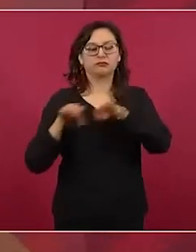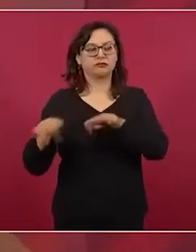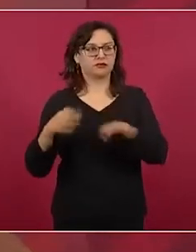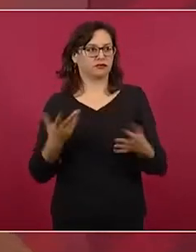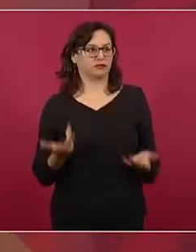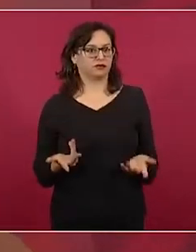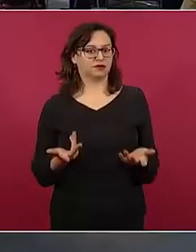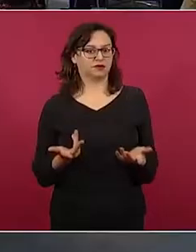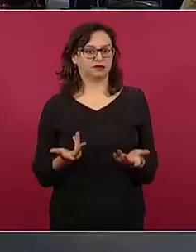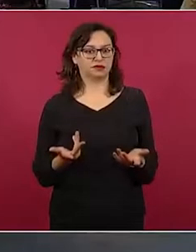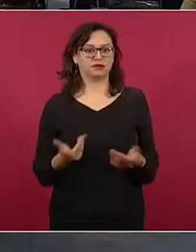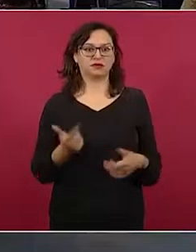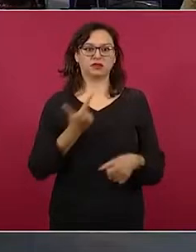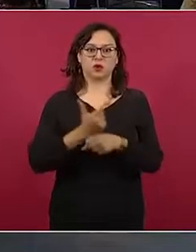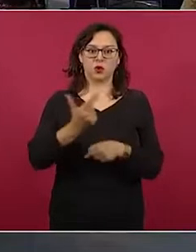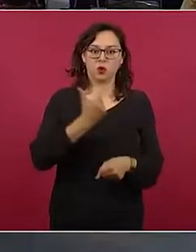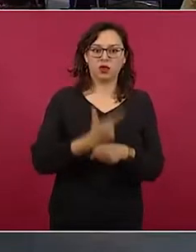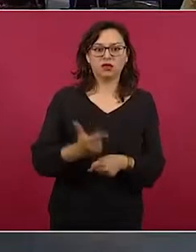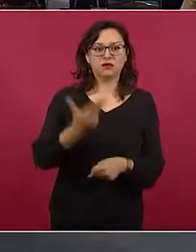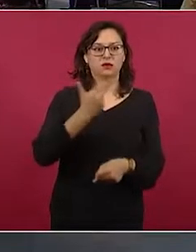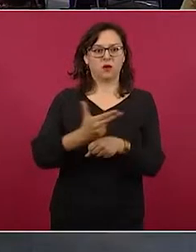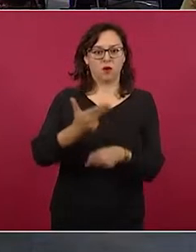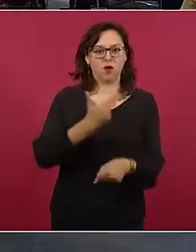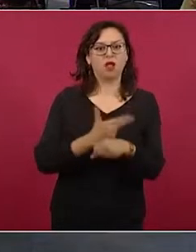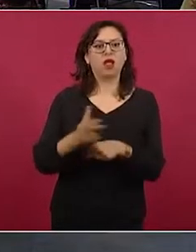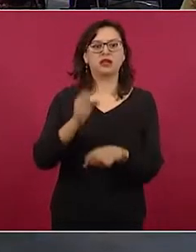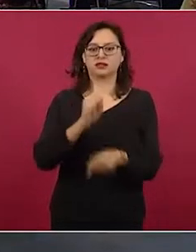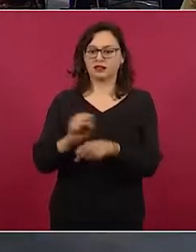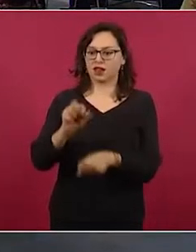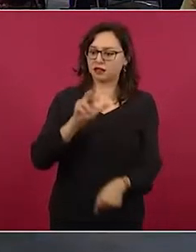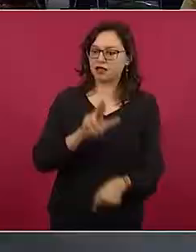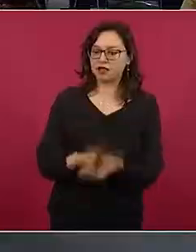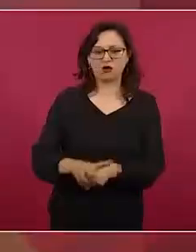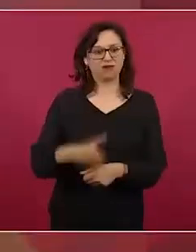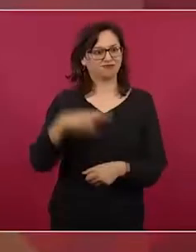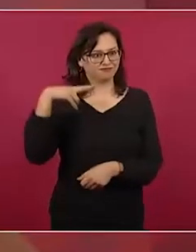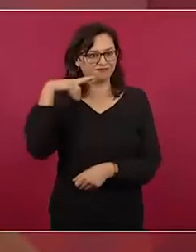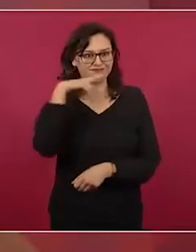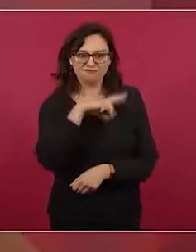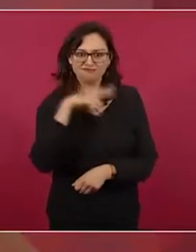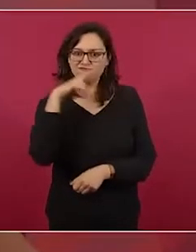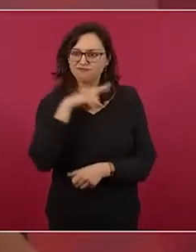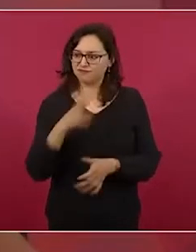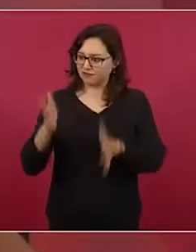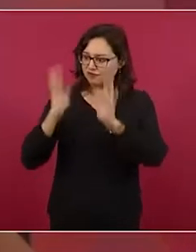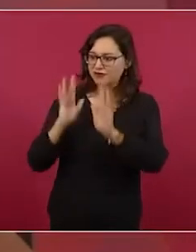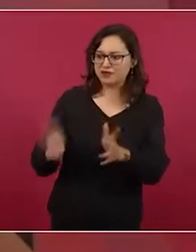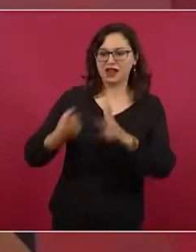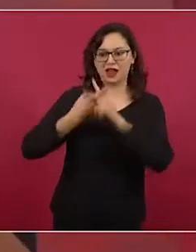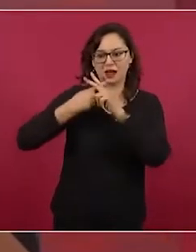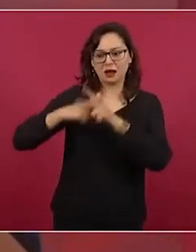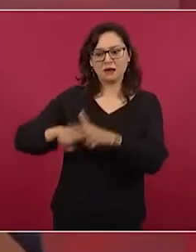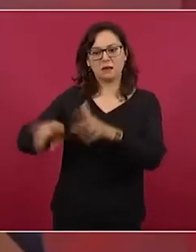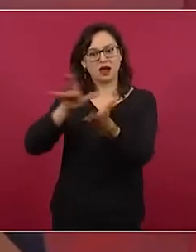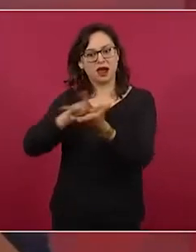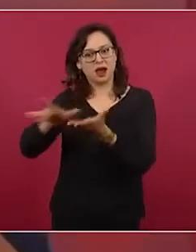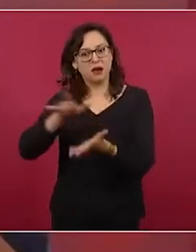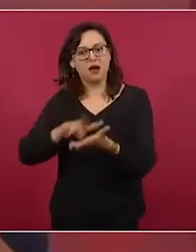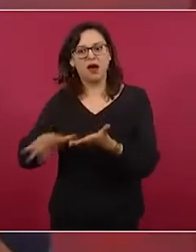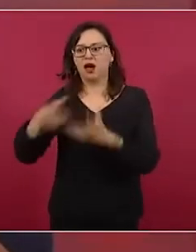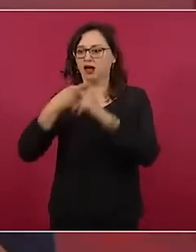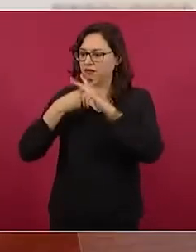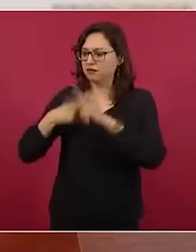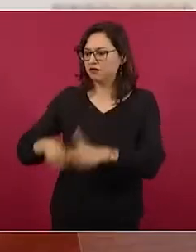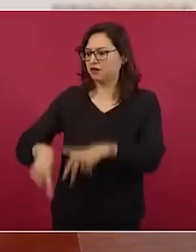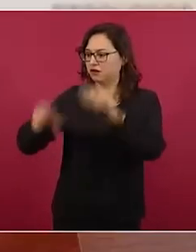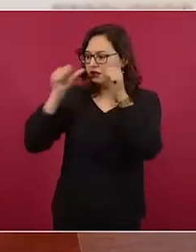en Guatemala, en Honduras, en El Salvador. favor, ya empiecen para